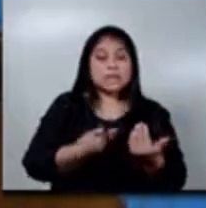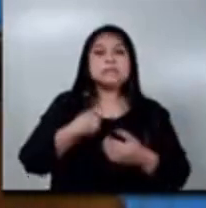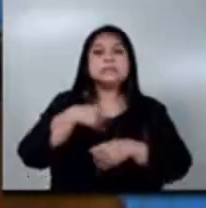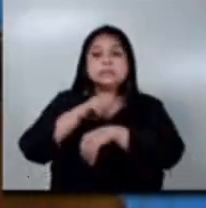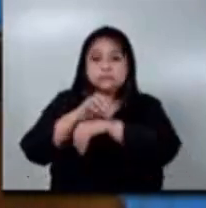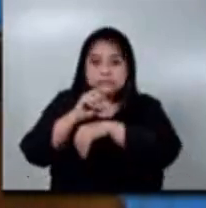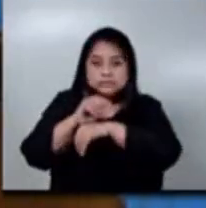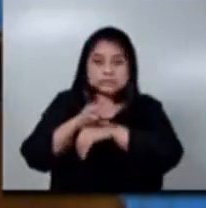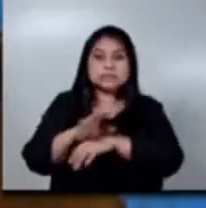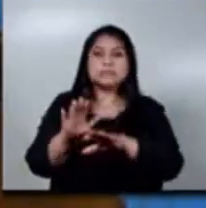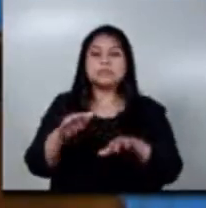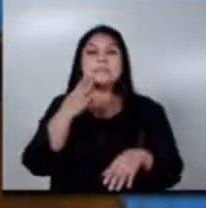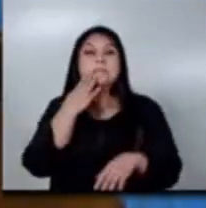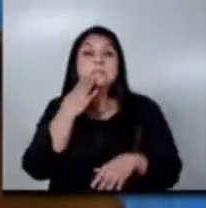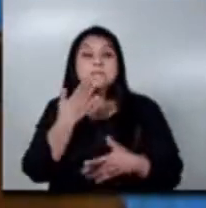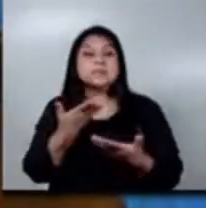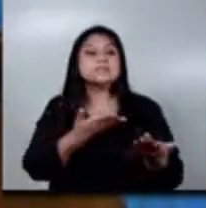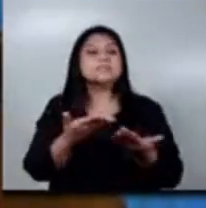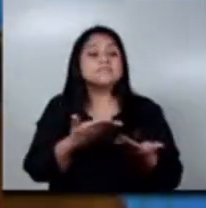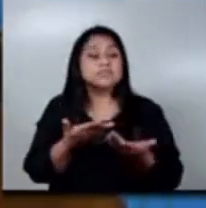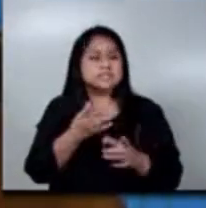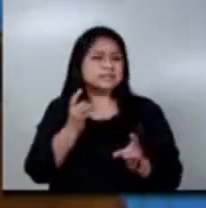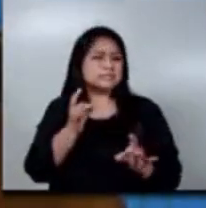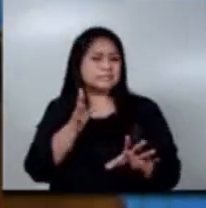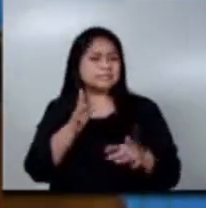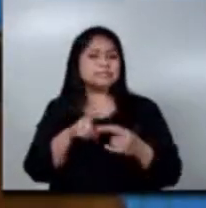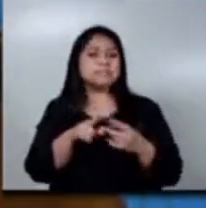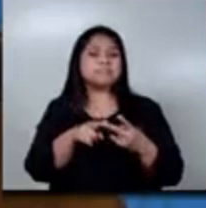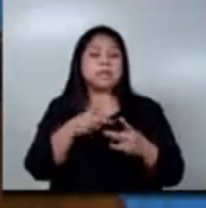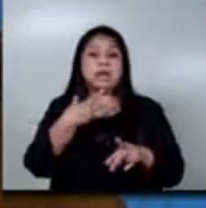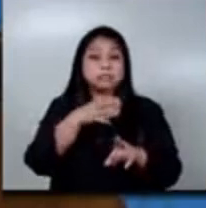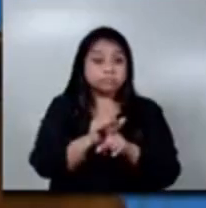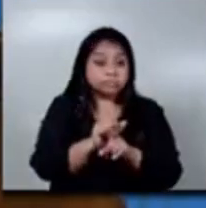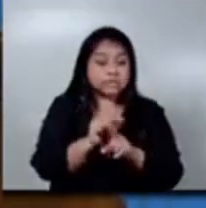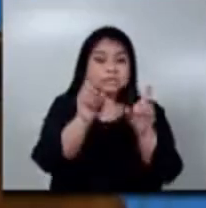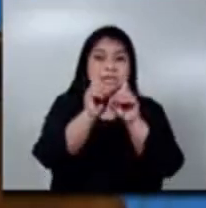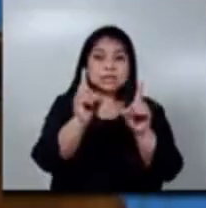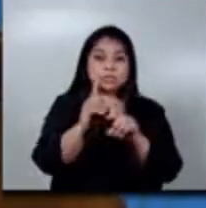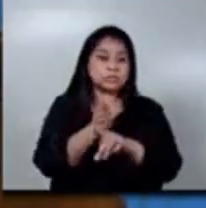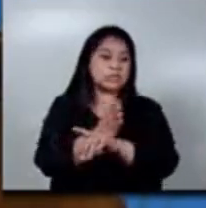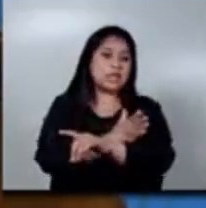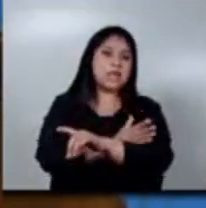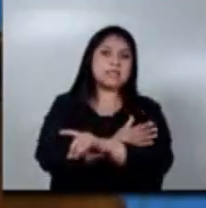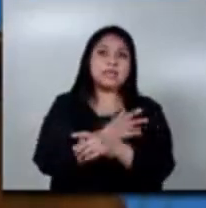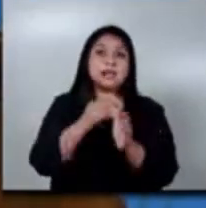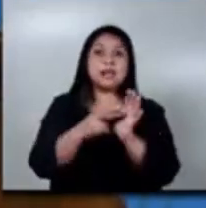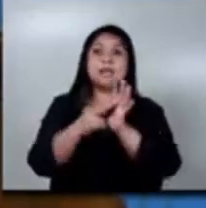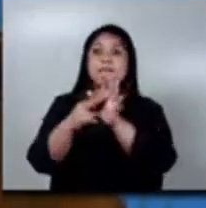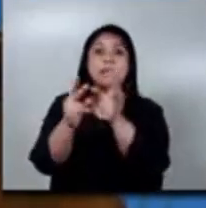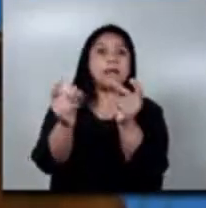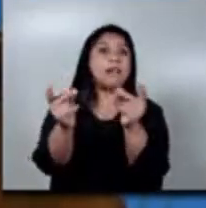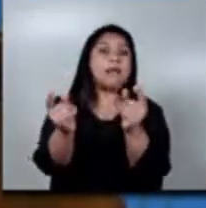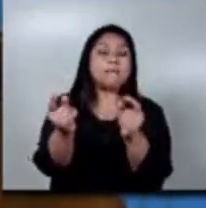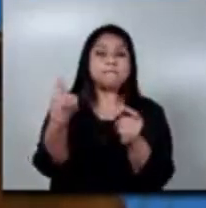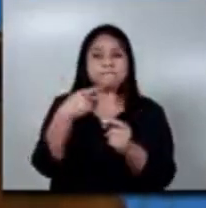en la atención oportuna, en la detección temprana, en la referencia inmediata para una mejor